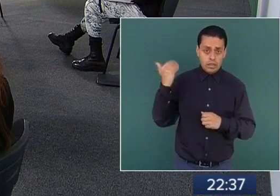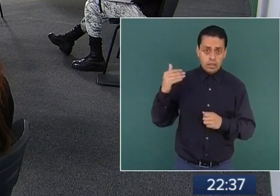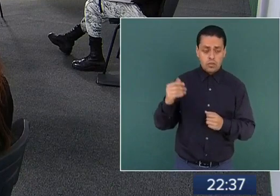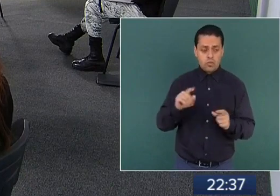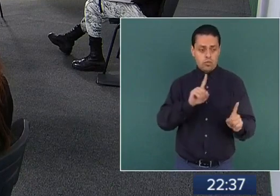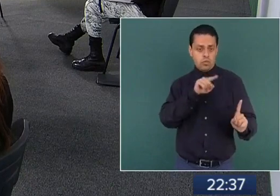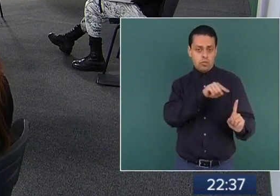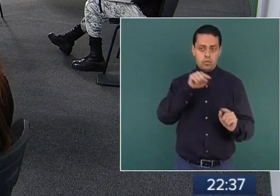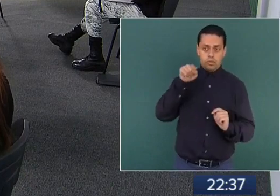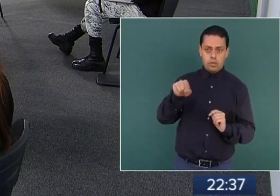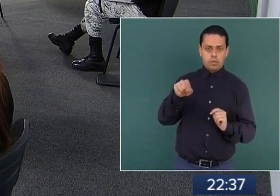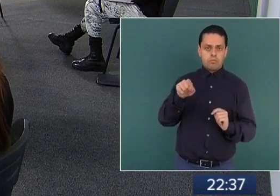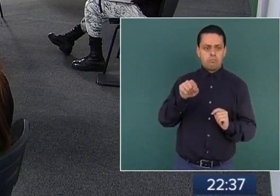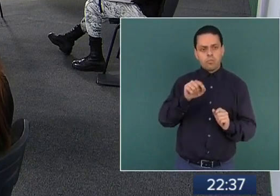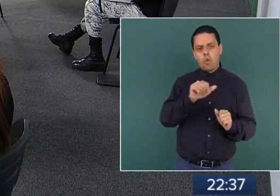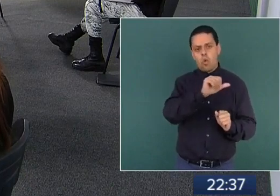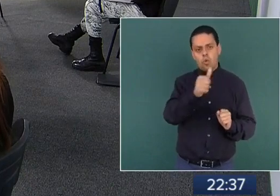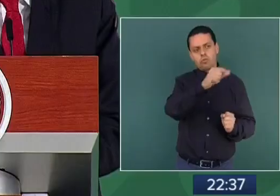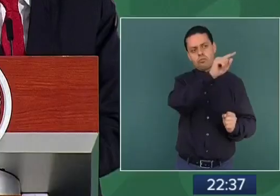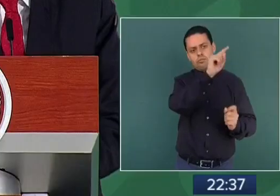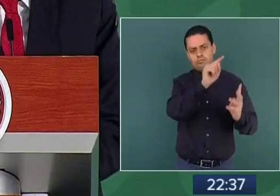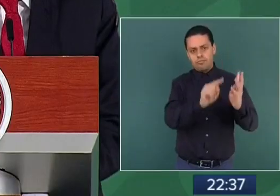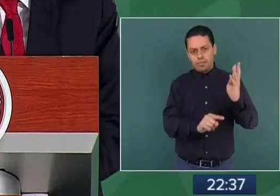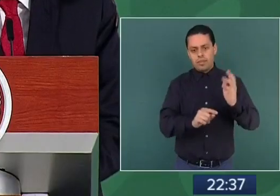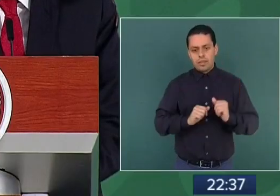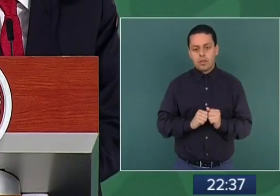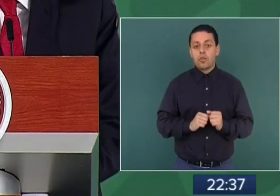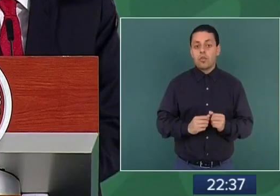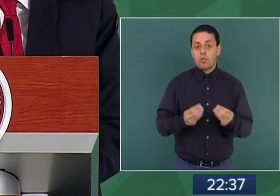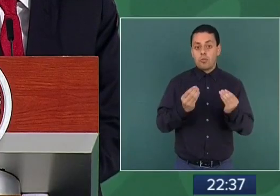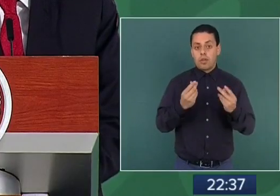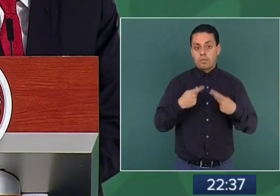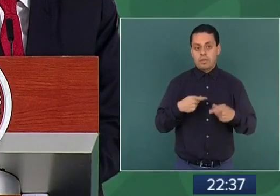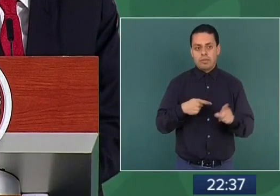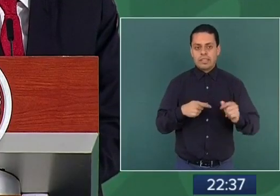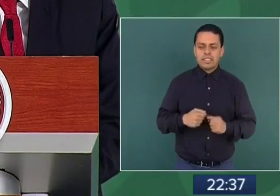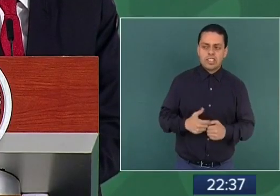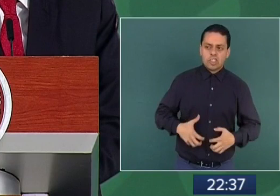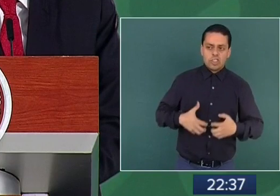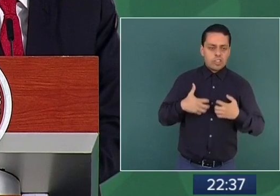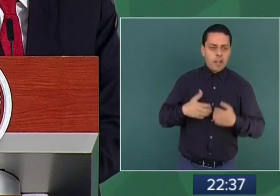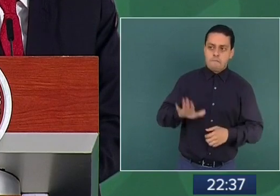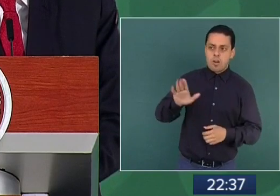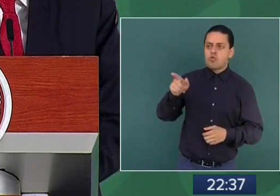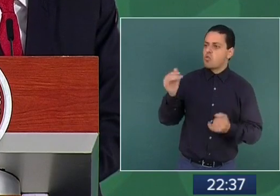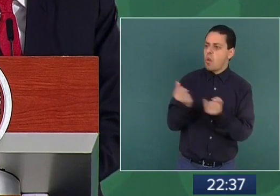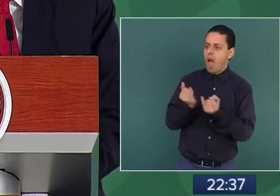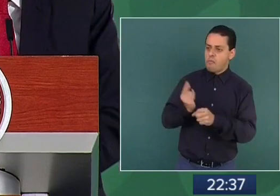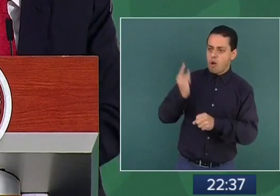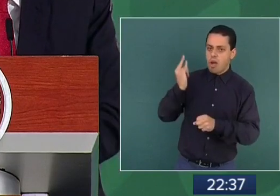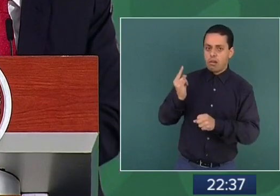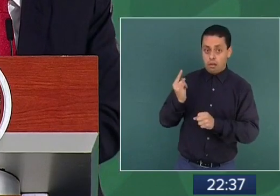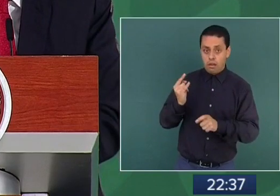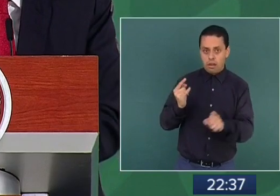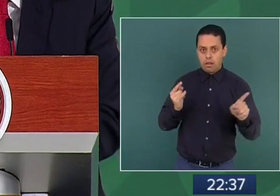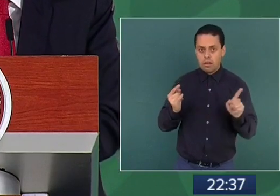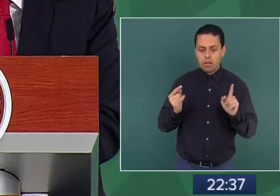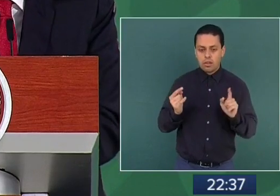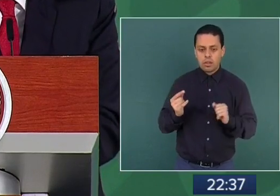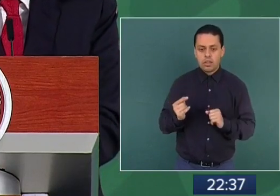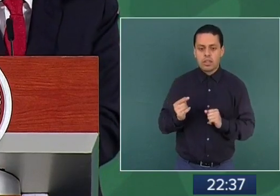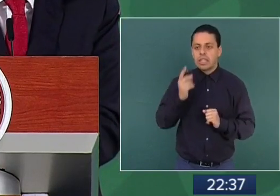casos que los tienen muy molestos a nuestros adversarios, sin duda es